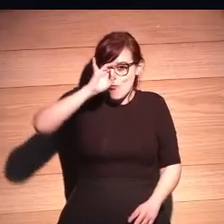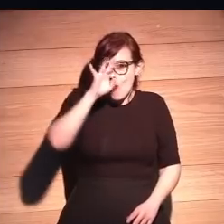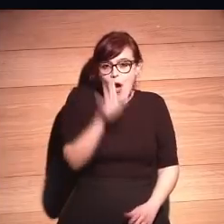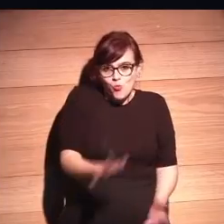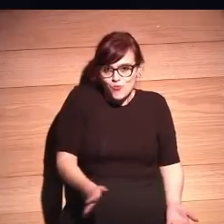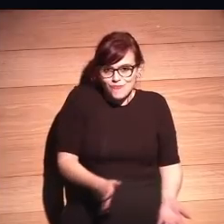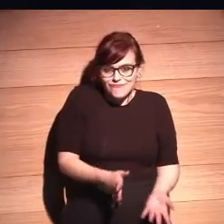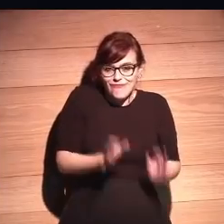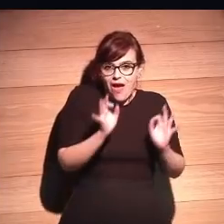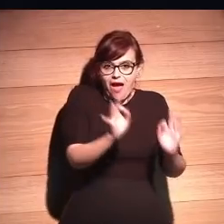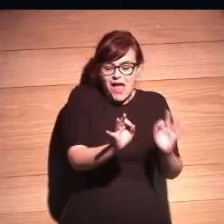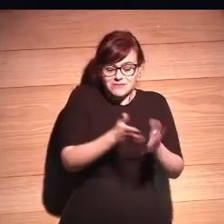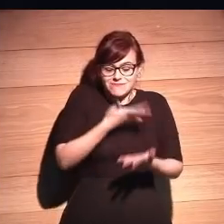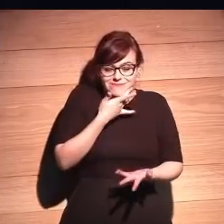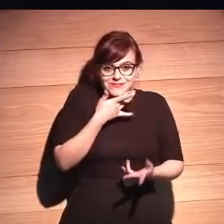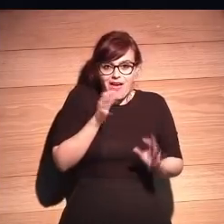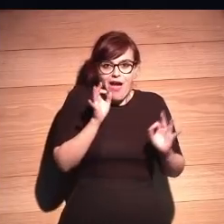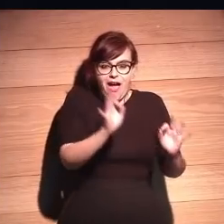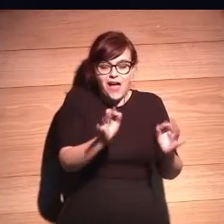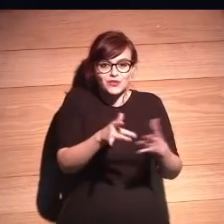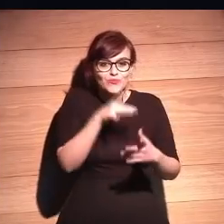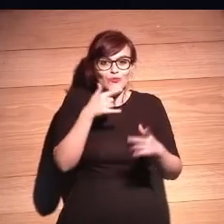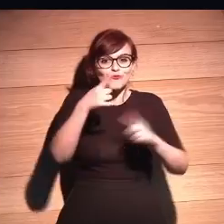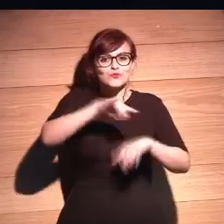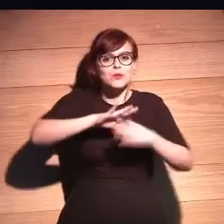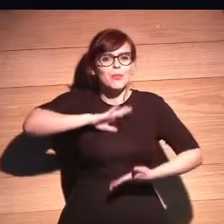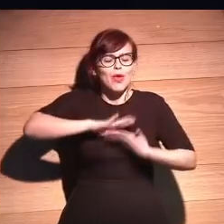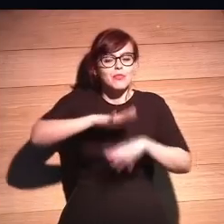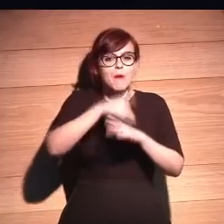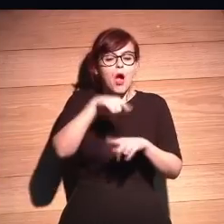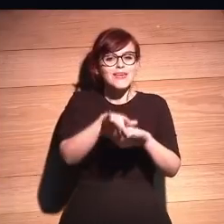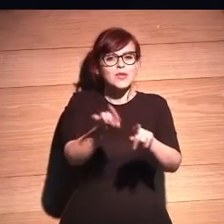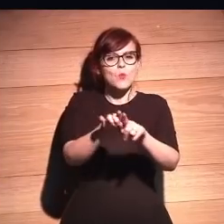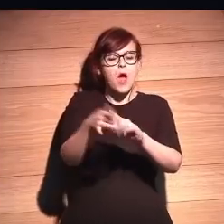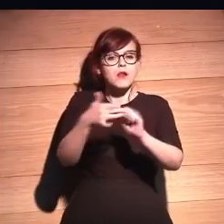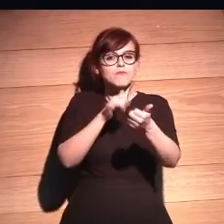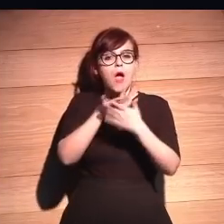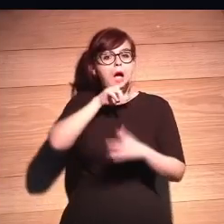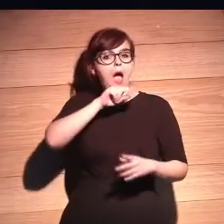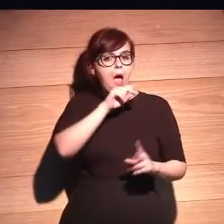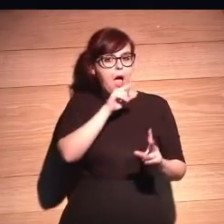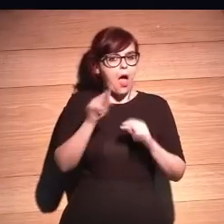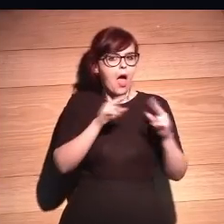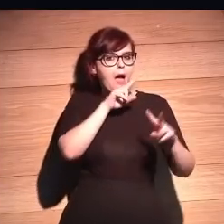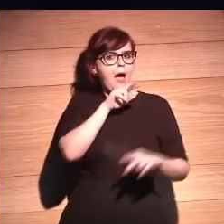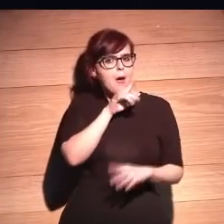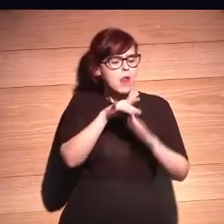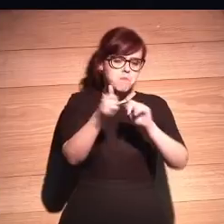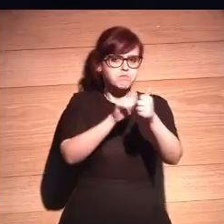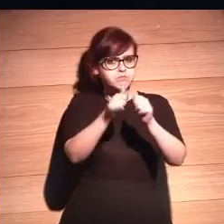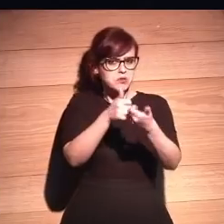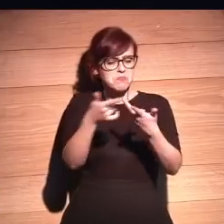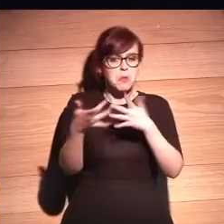Estamos dotando, no a una inteligencia artificial de que simule el habla bastante bien